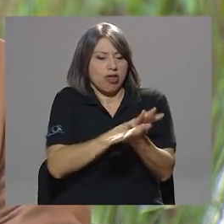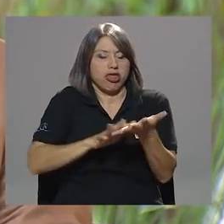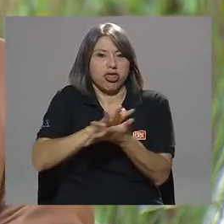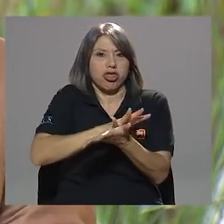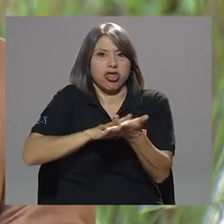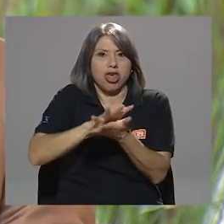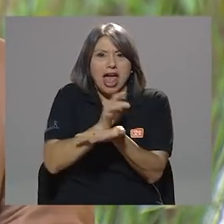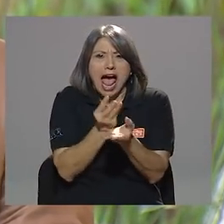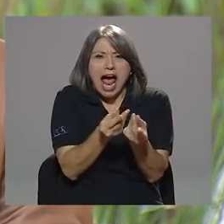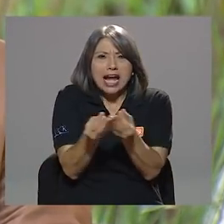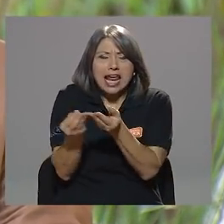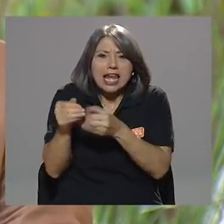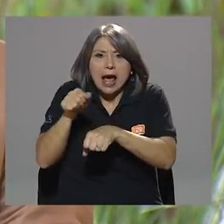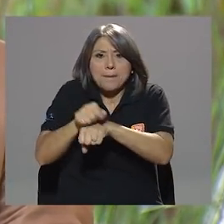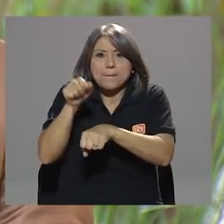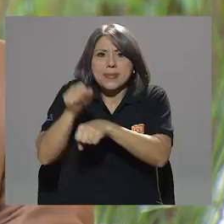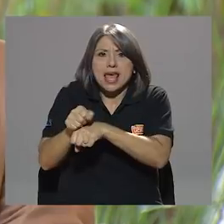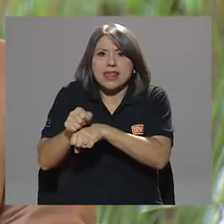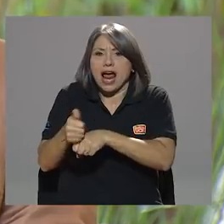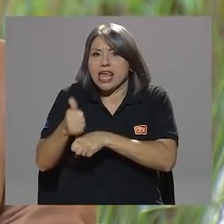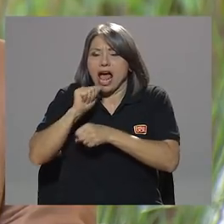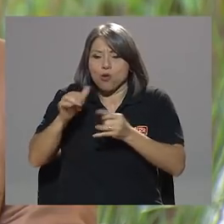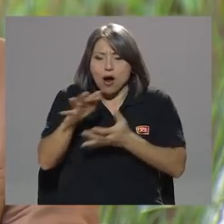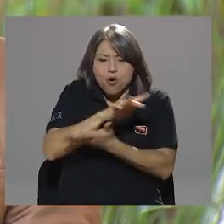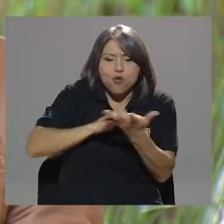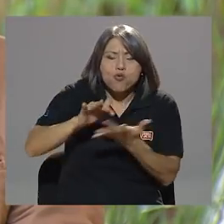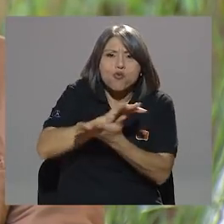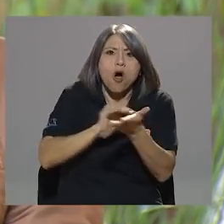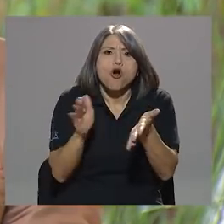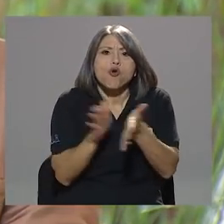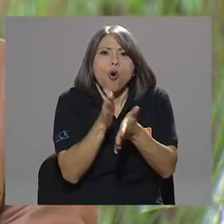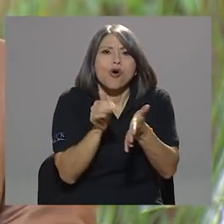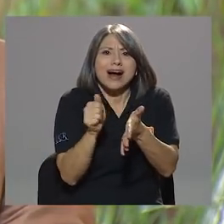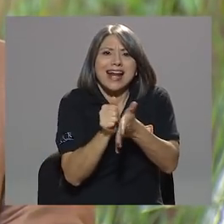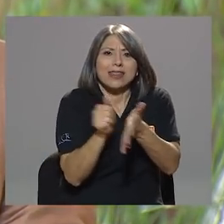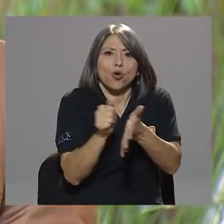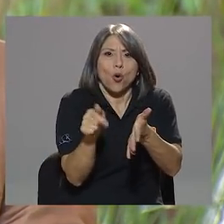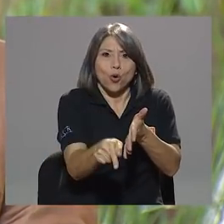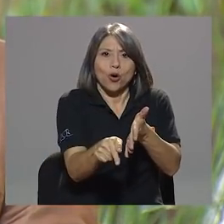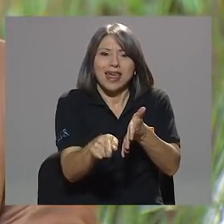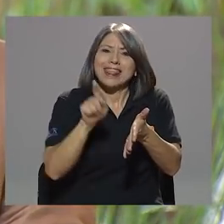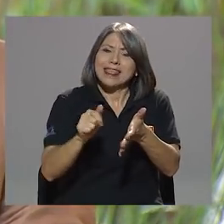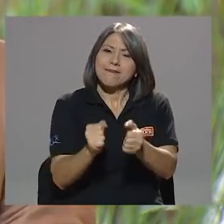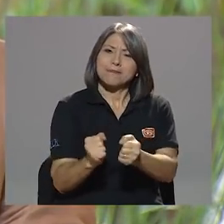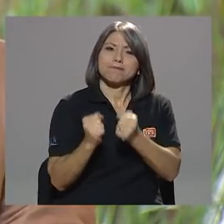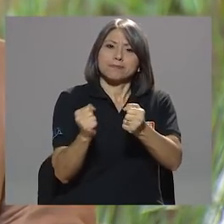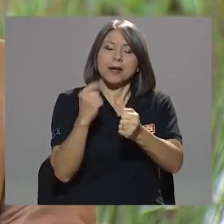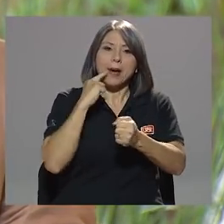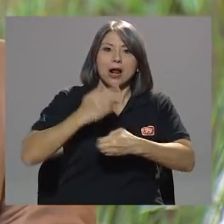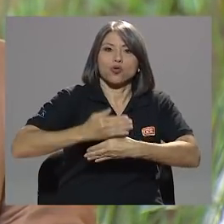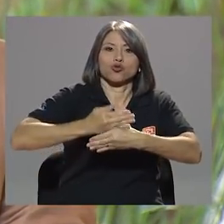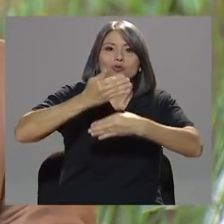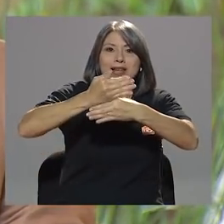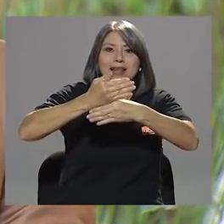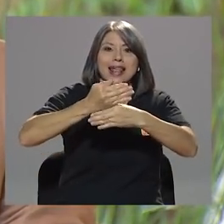se convierte en concreto. ¿Estamos claros? El concreto tiene que tener una resistencia para poder construir. Un ejemplo, 280 kilogramos por